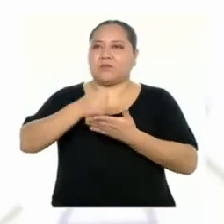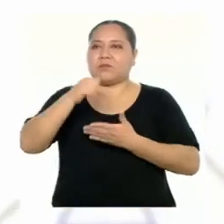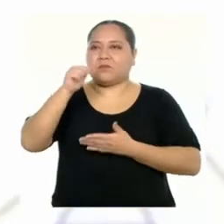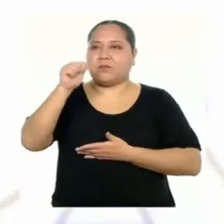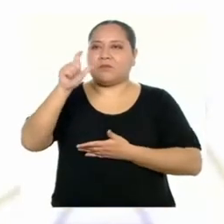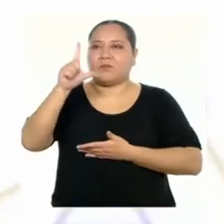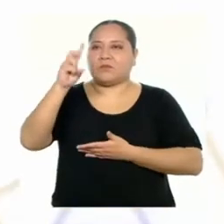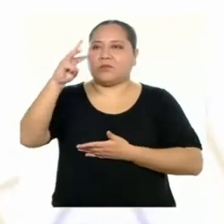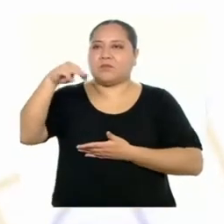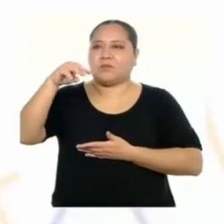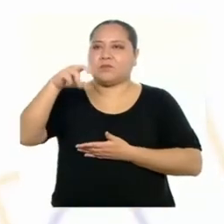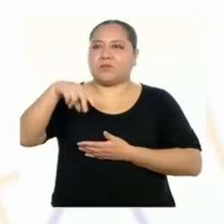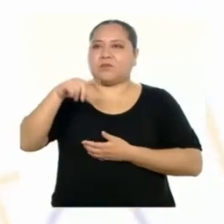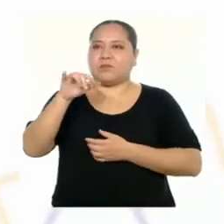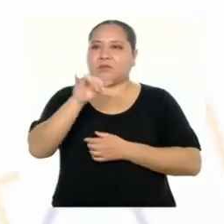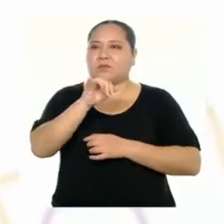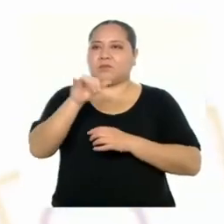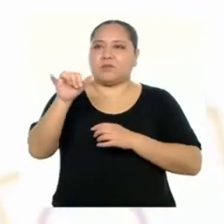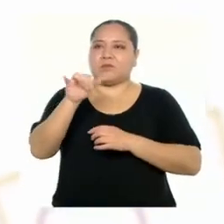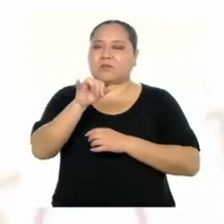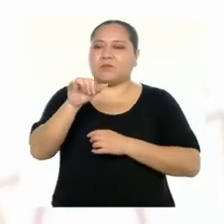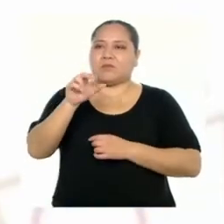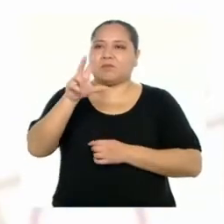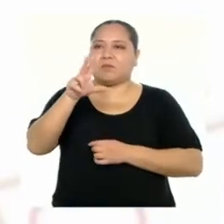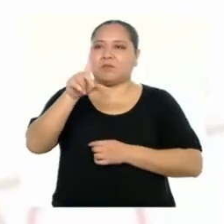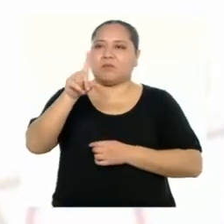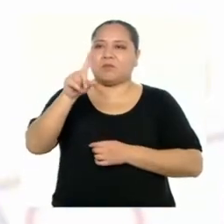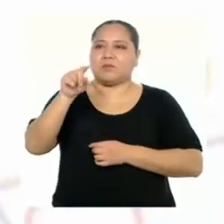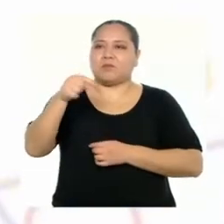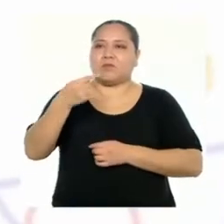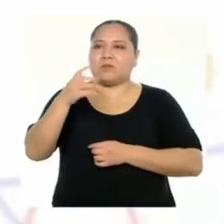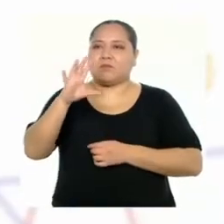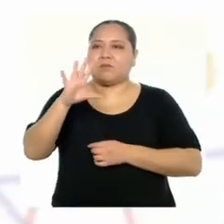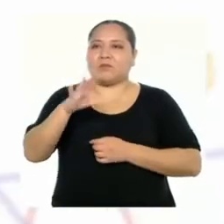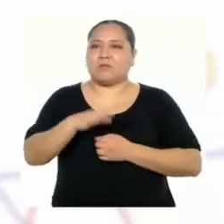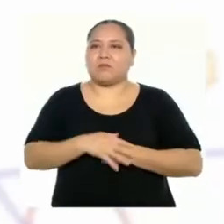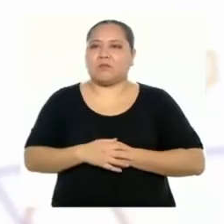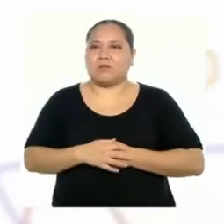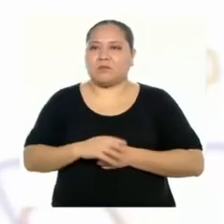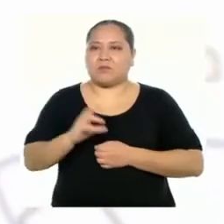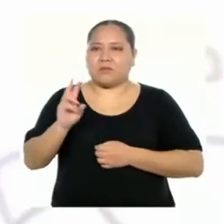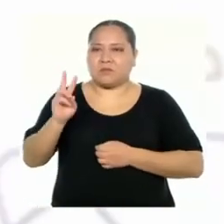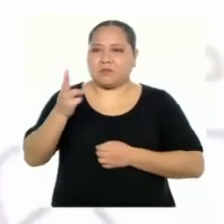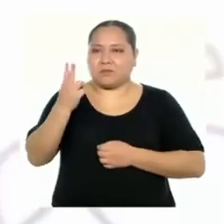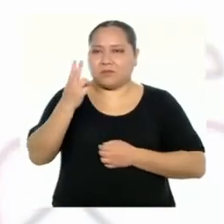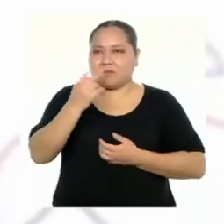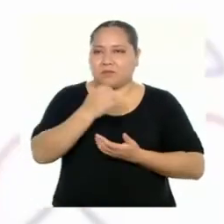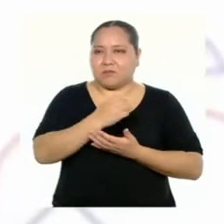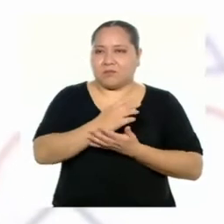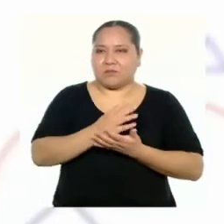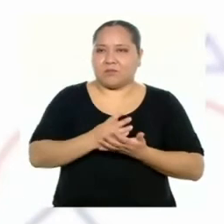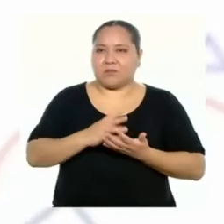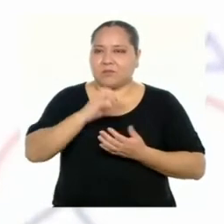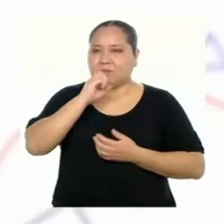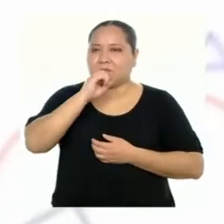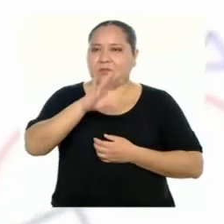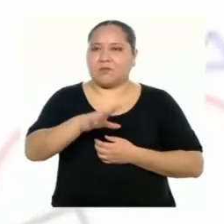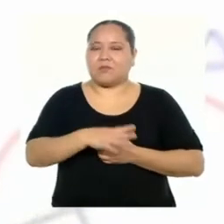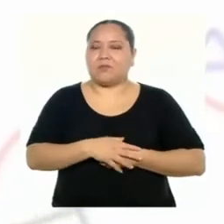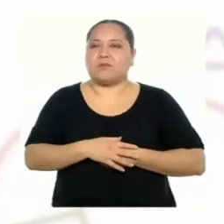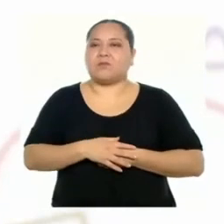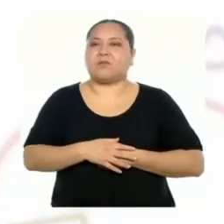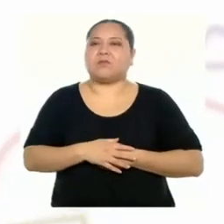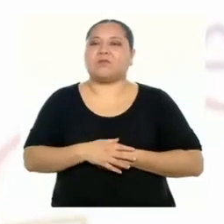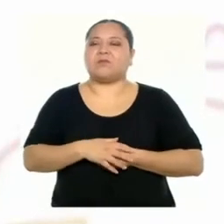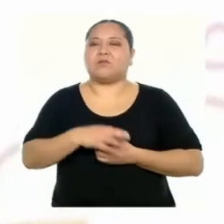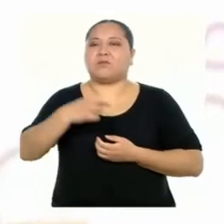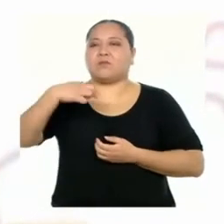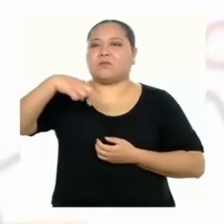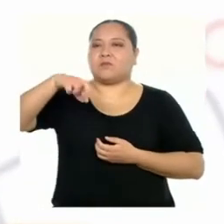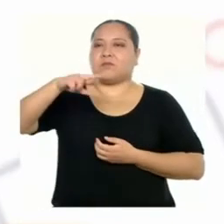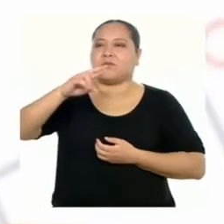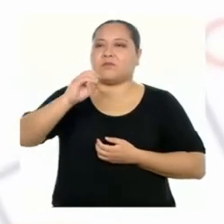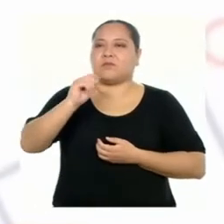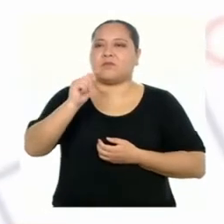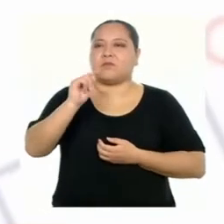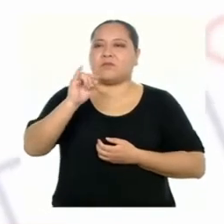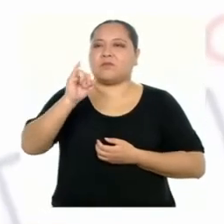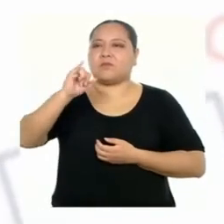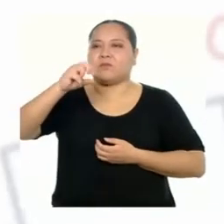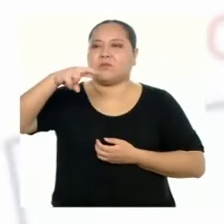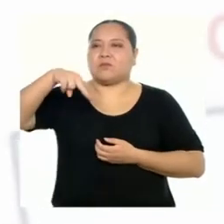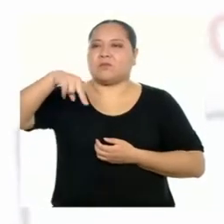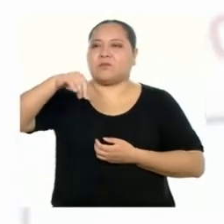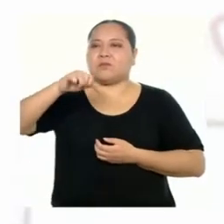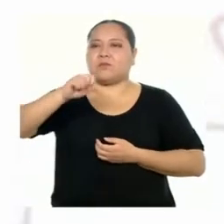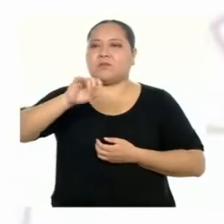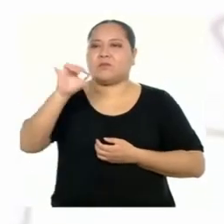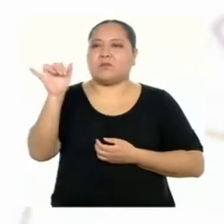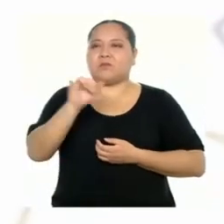todo eso equivale a 31,5. La segunda condición nos dice que la cantidad de proteínas al consumir